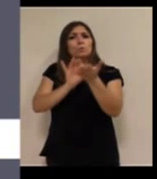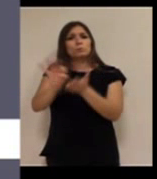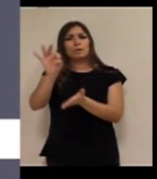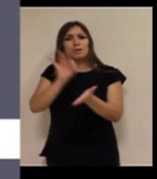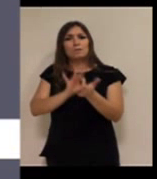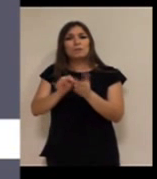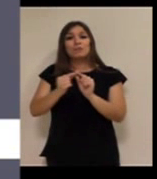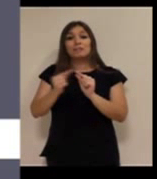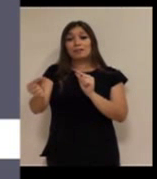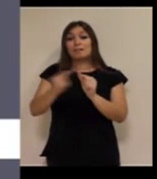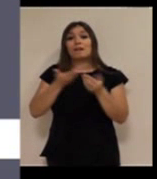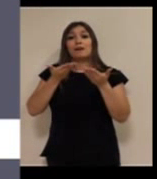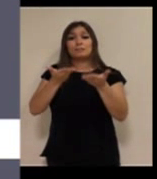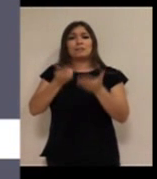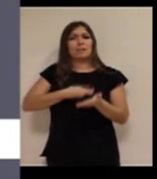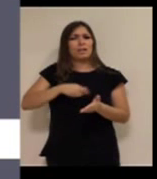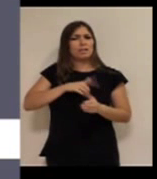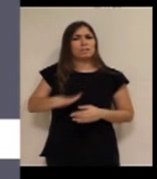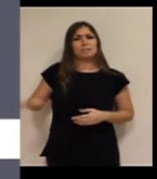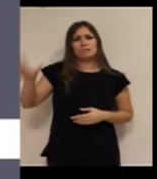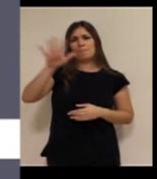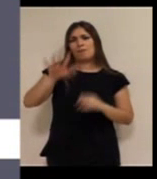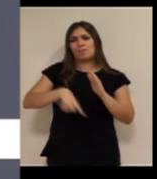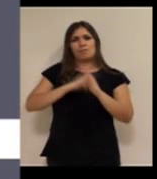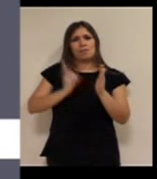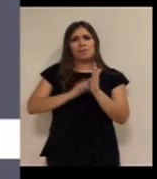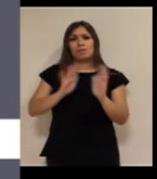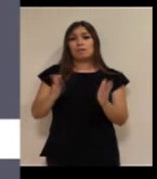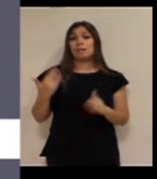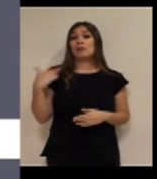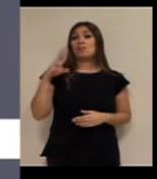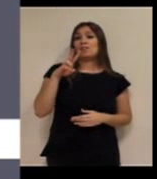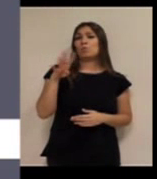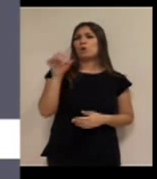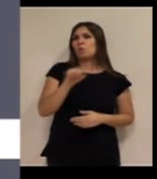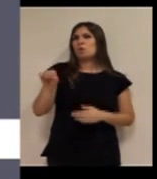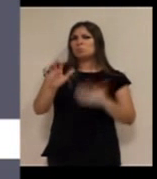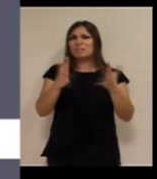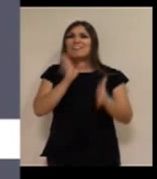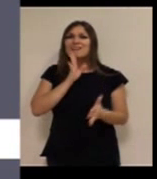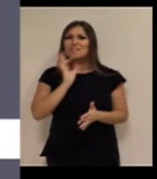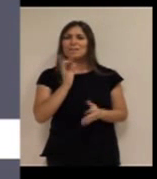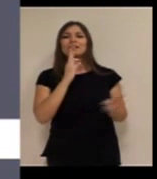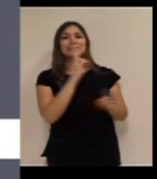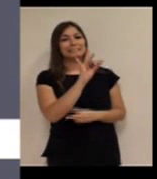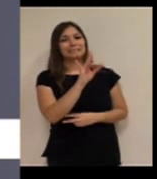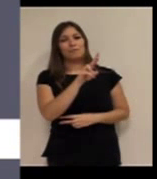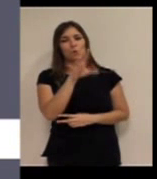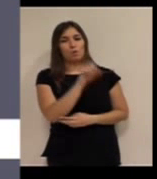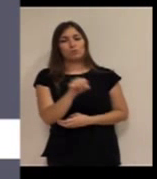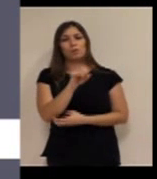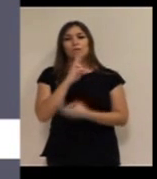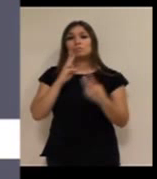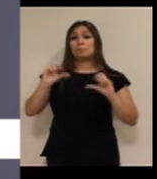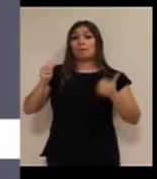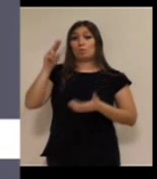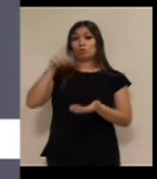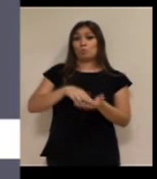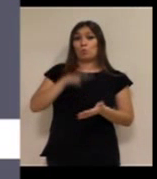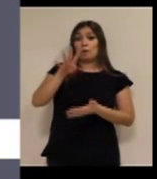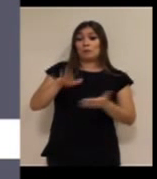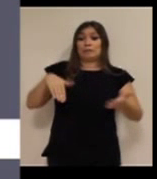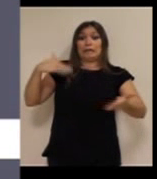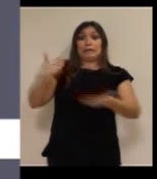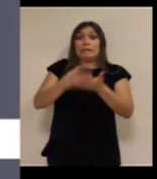de teleasistencia en toda España, desde hace 24 años, me has comentado, ¿no? Que empezasteis y desde el 2004 también